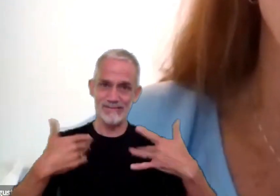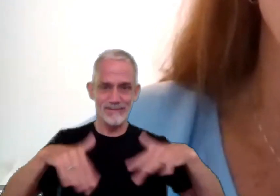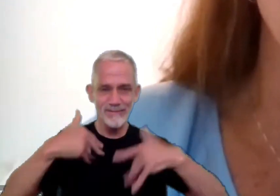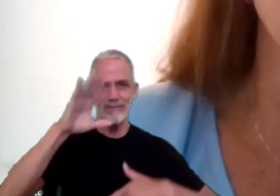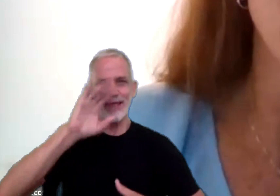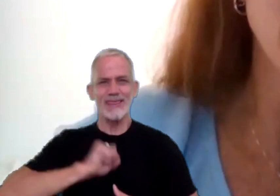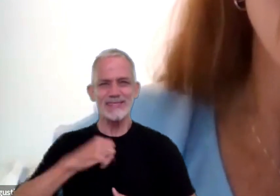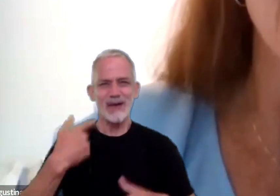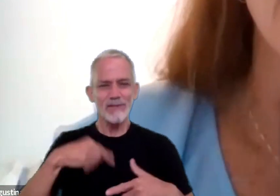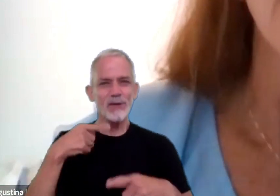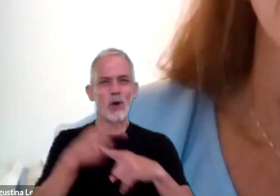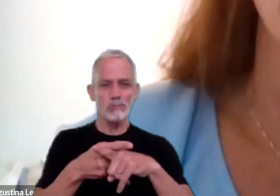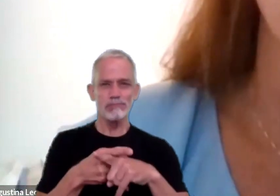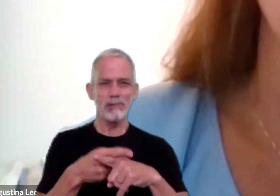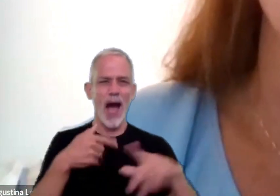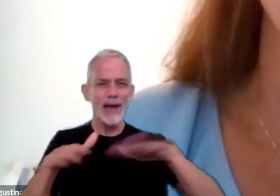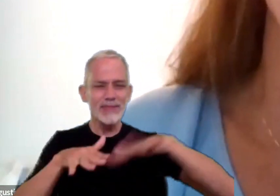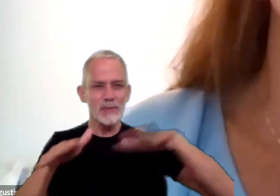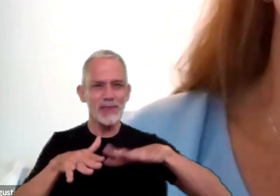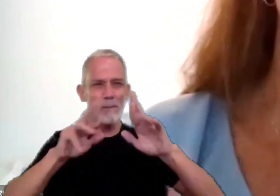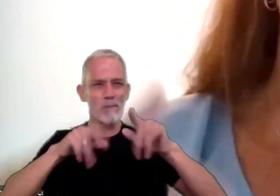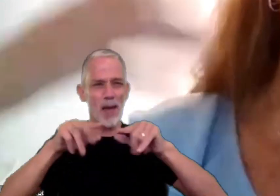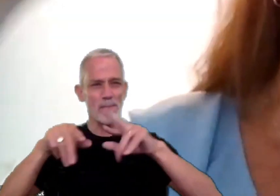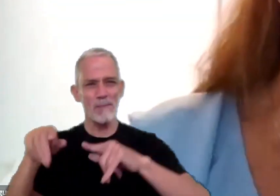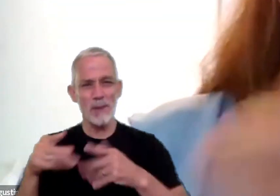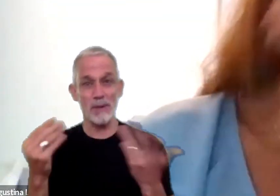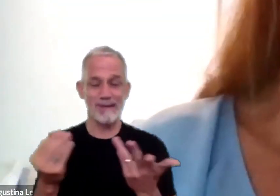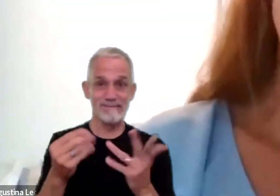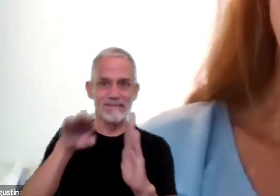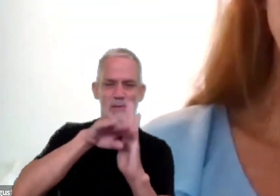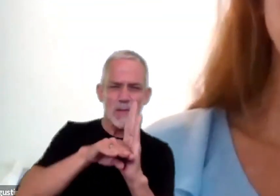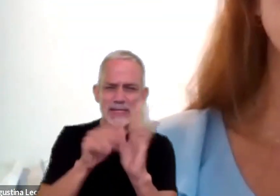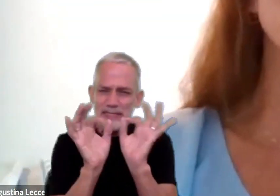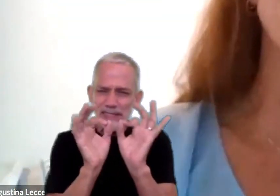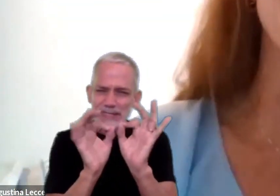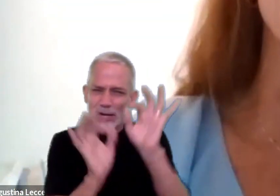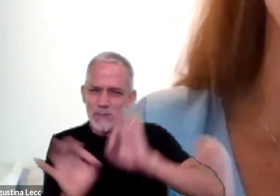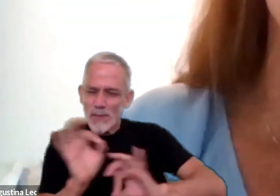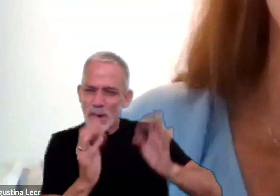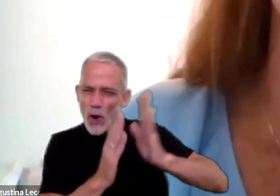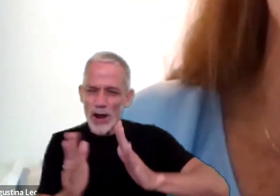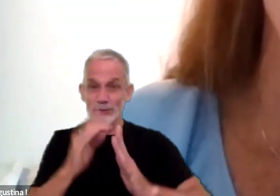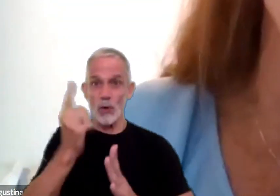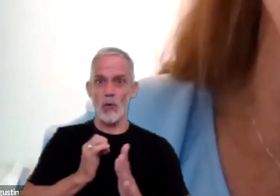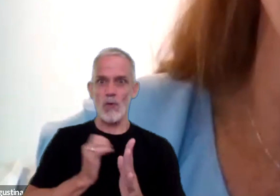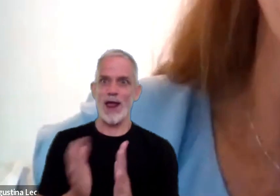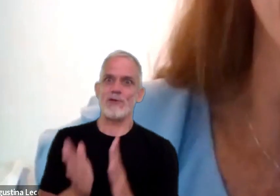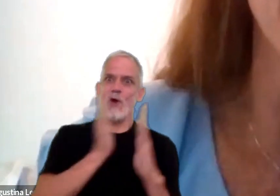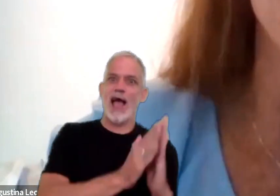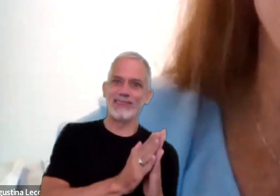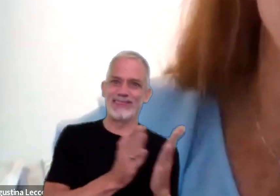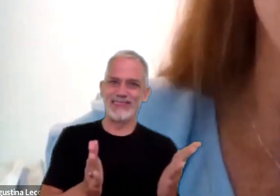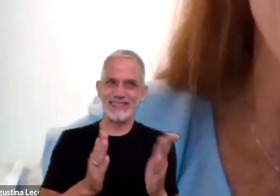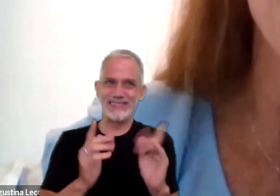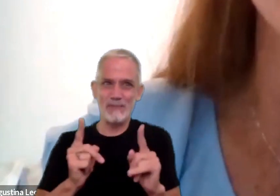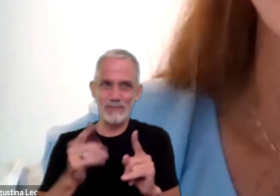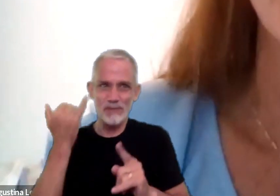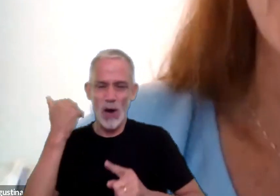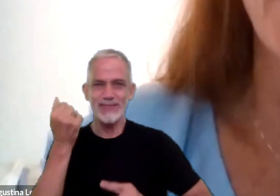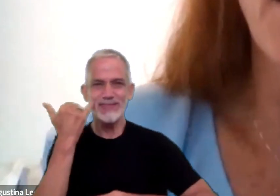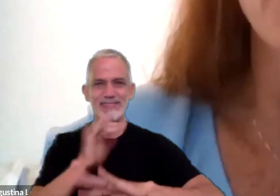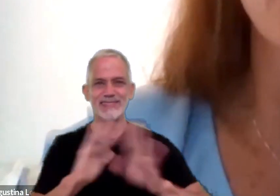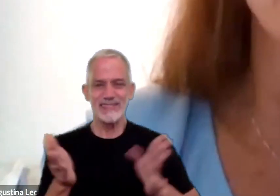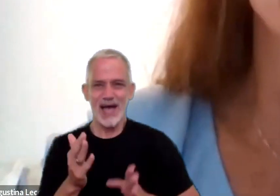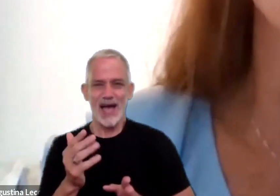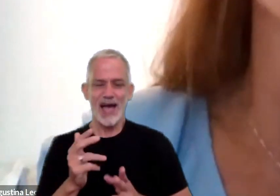planea una actividad y programar todo con un año de anticipación, justo como recién decían ustedes.